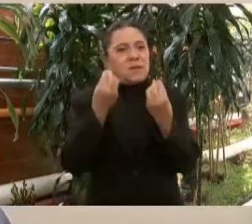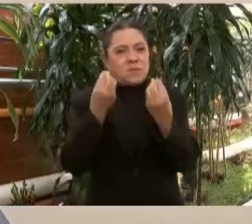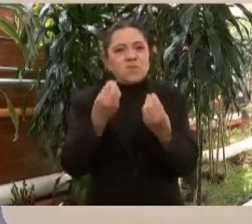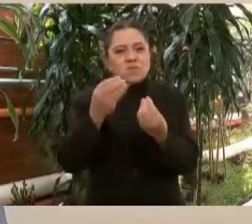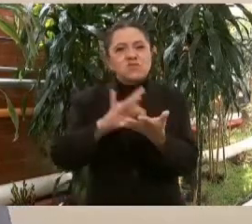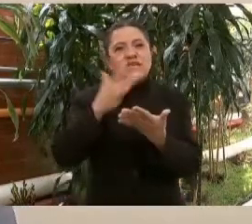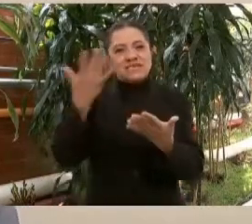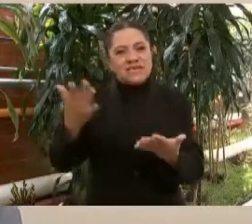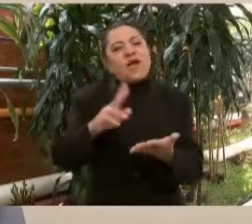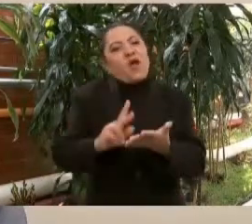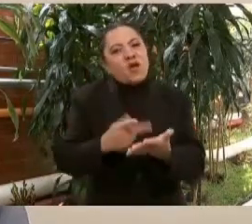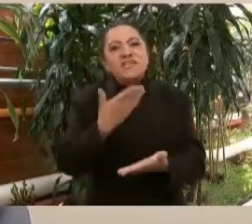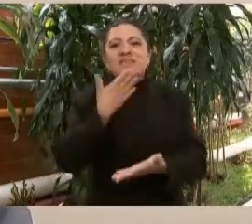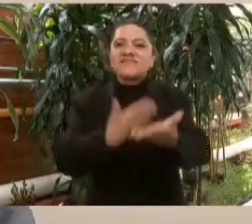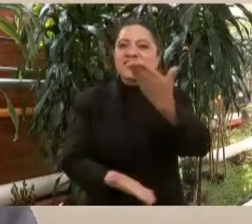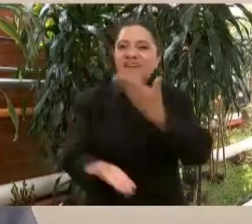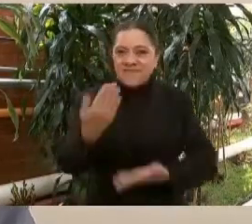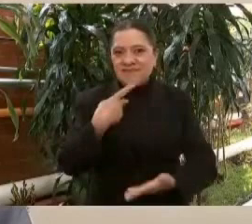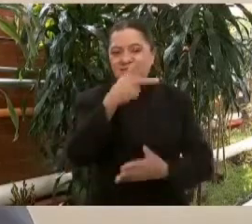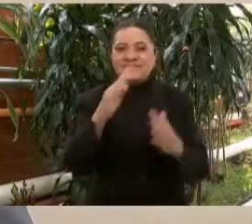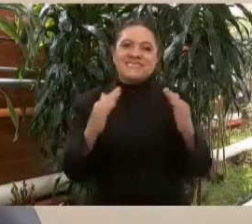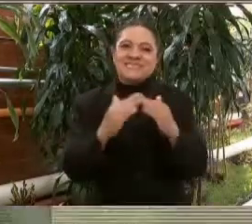y bienvenido otra vez a su casa.